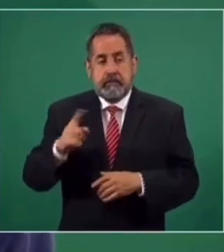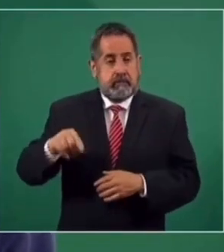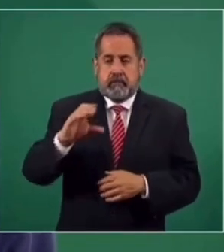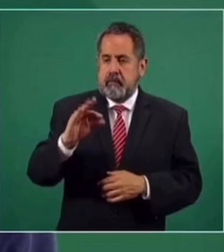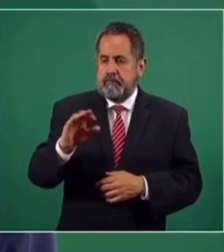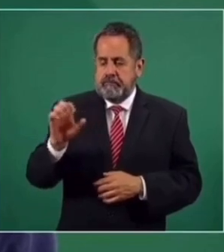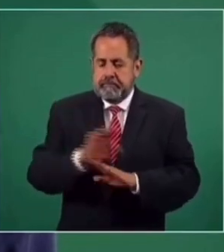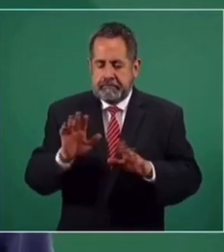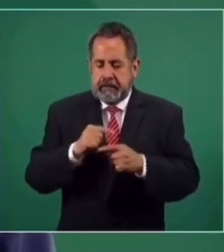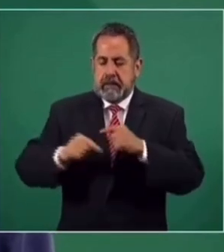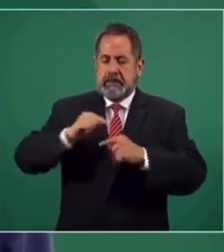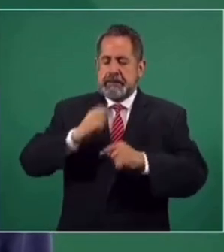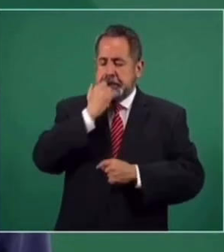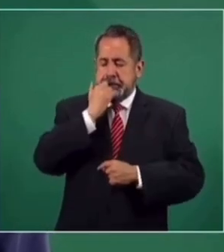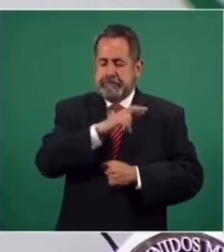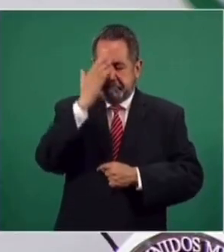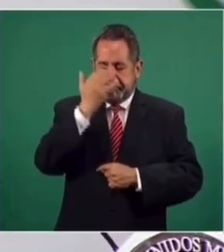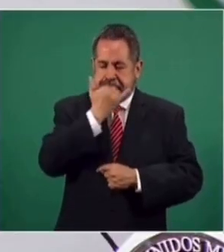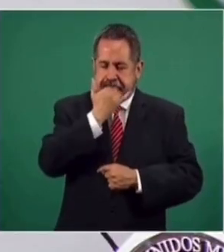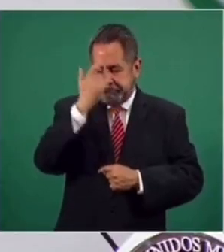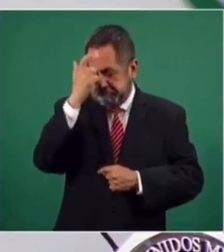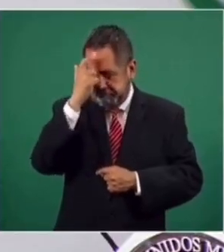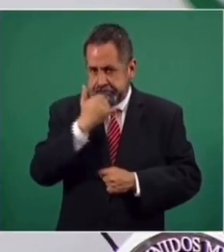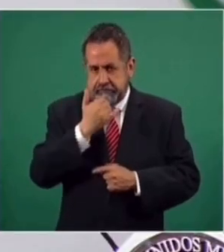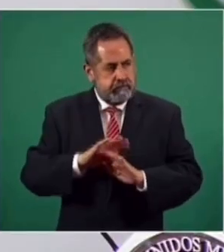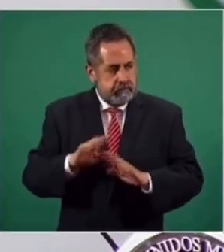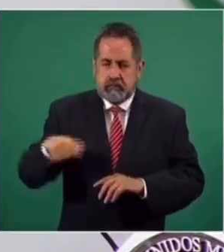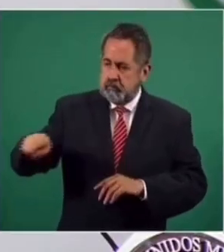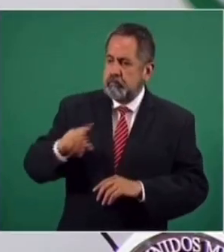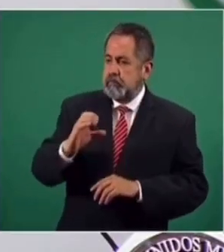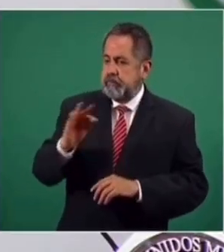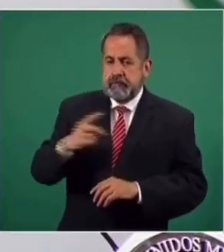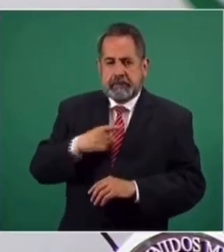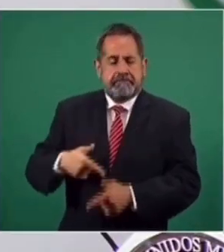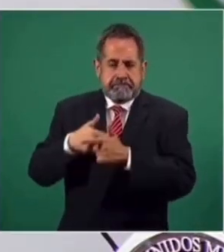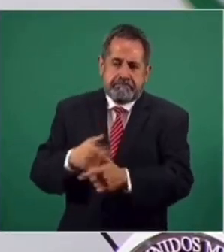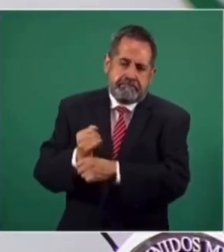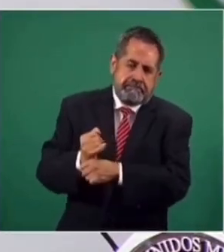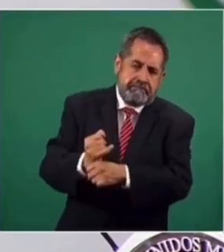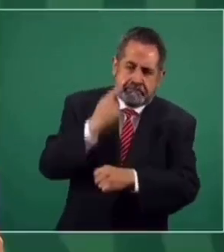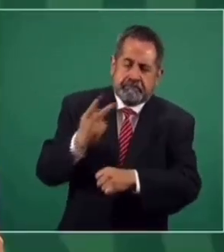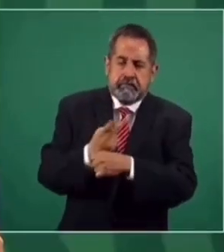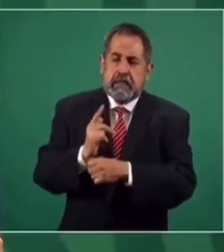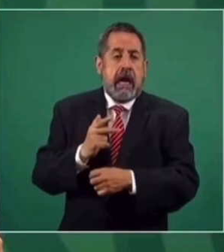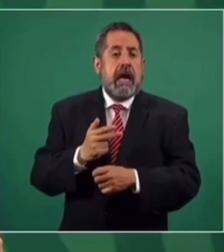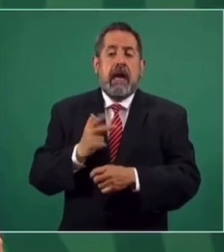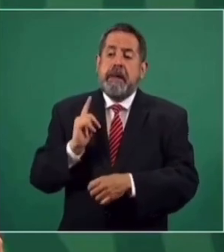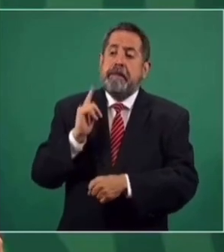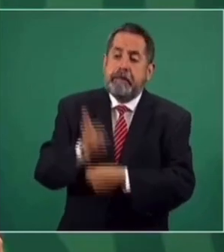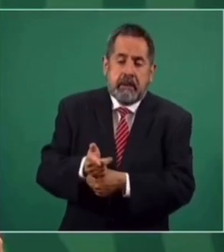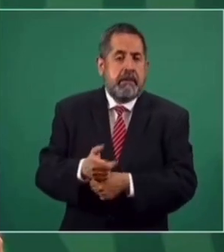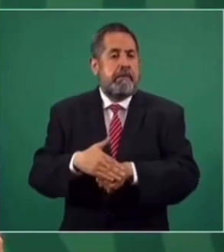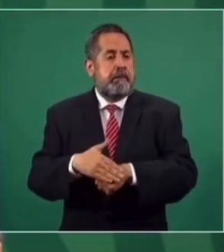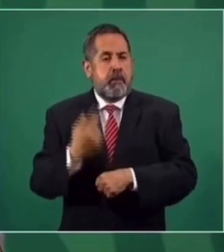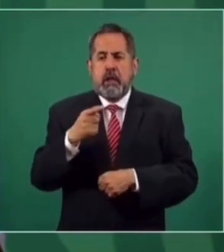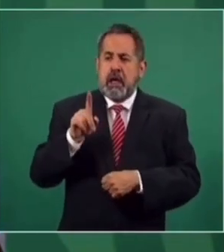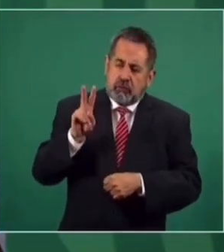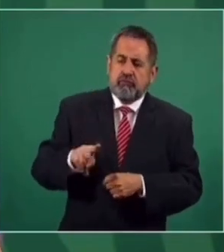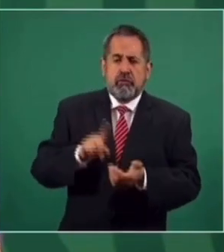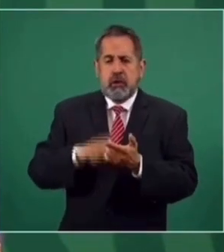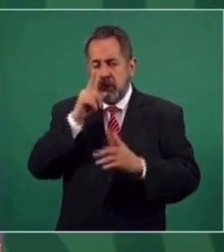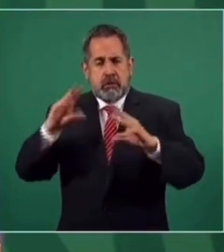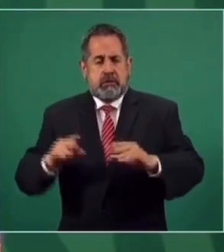Comisión Federal siga llevando a cabo la investigación y que se conozcan las causas de lo que estoy